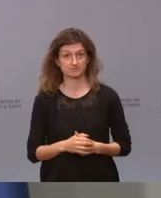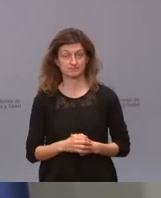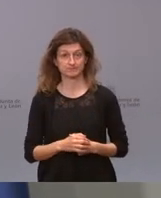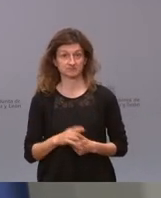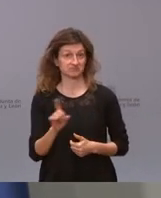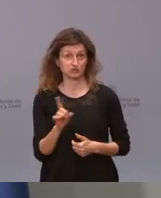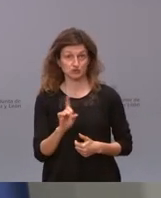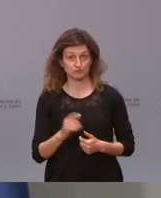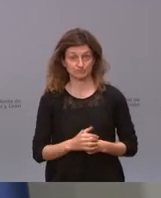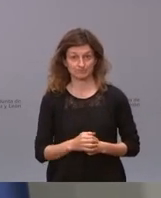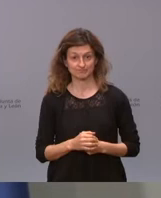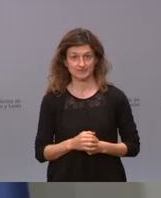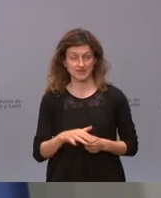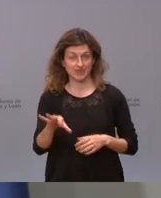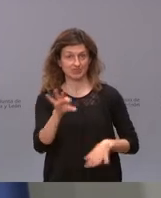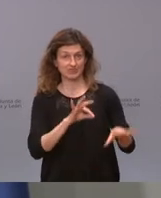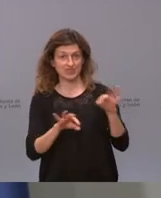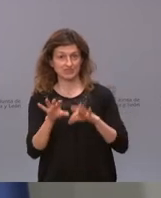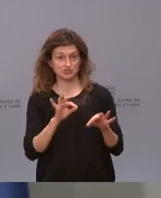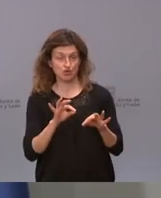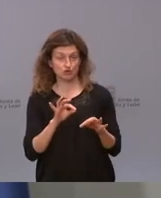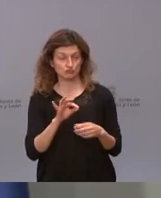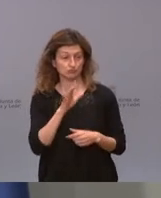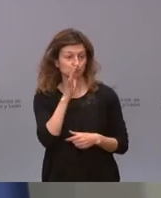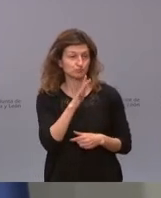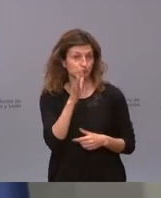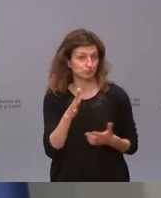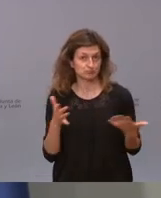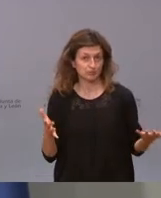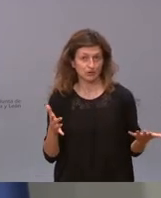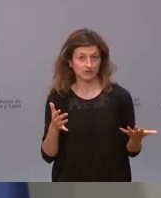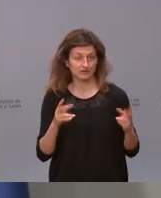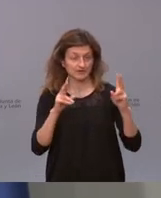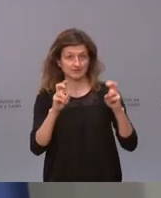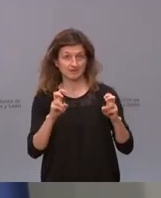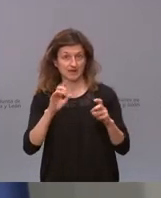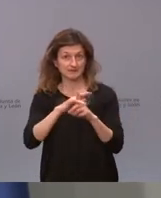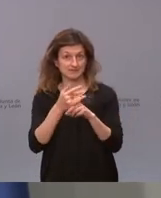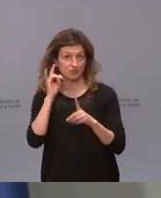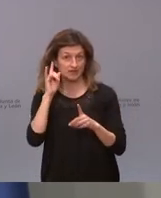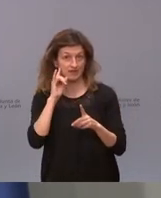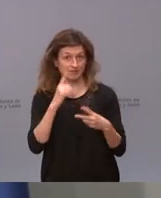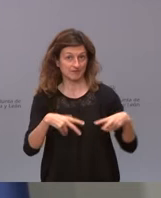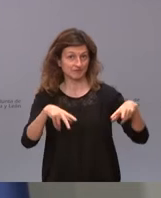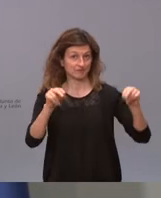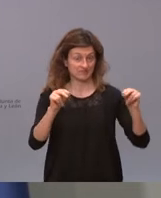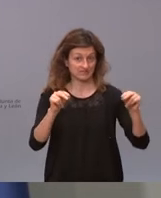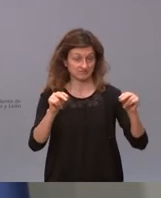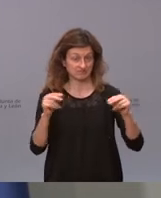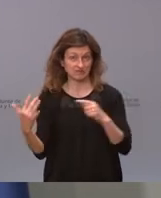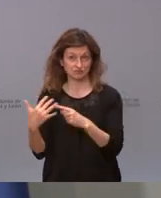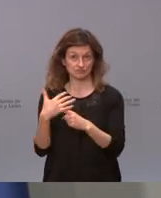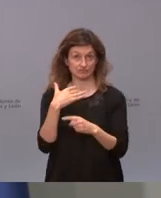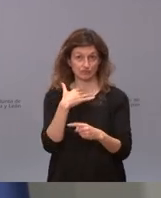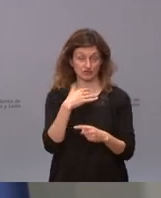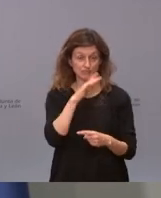No. Nuestra toma de decisiones está condicionada básicamente por la caída del estado de alarma, que es la que nos impide